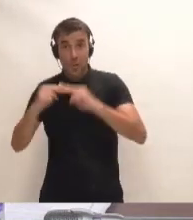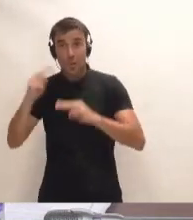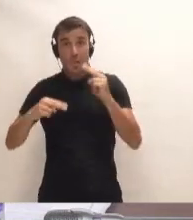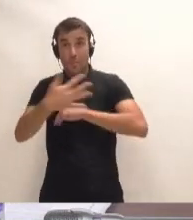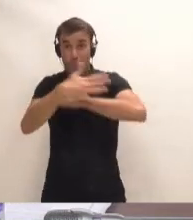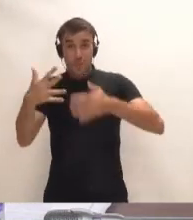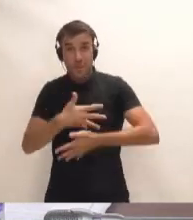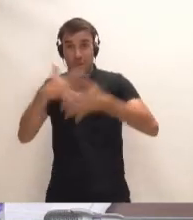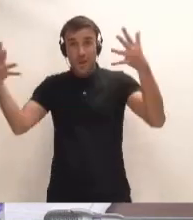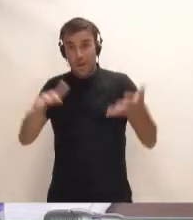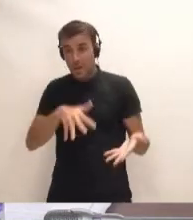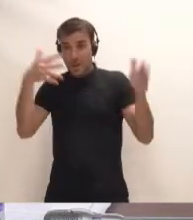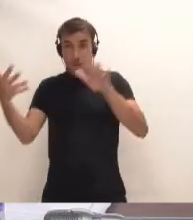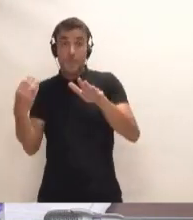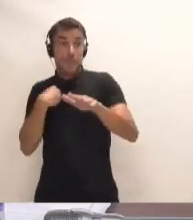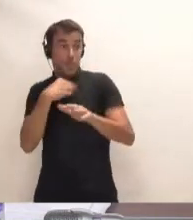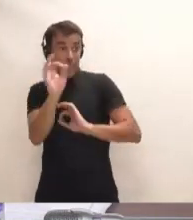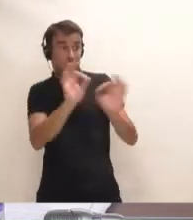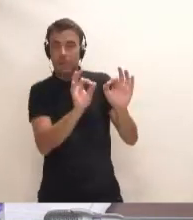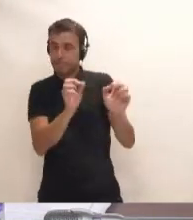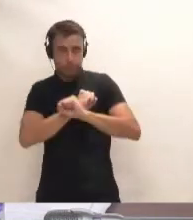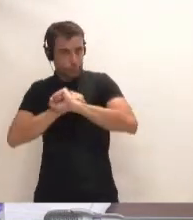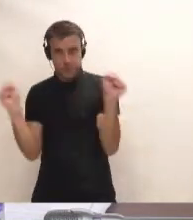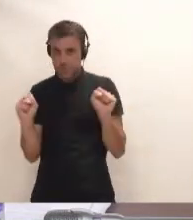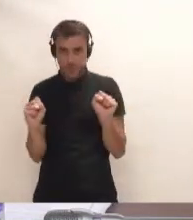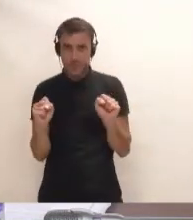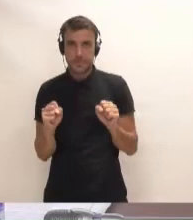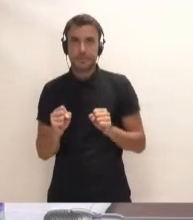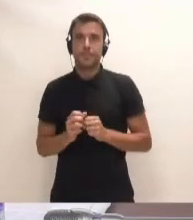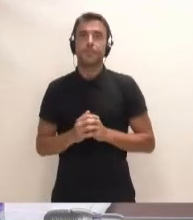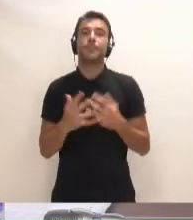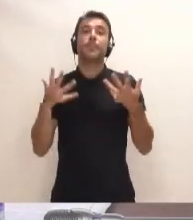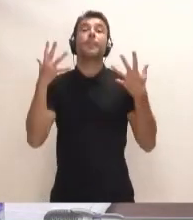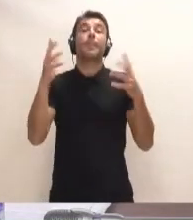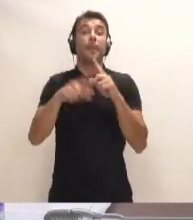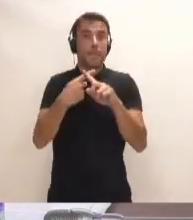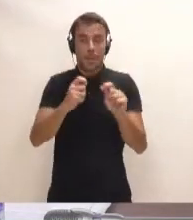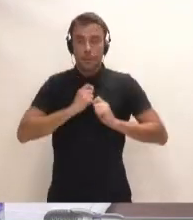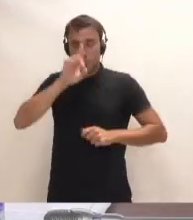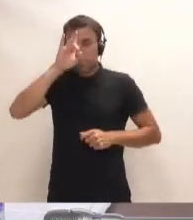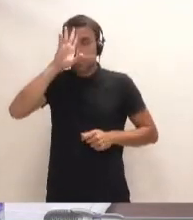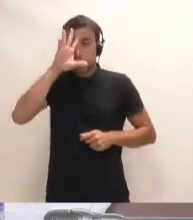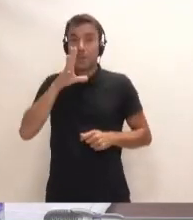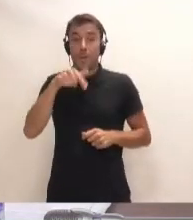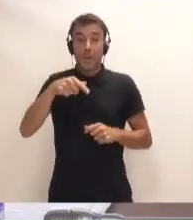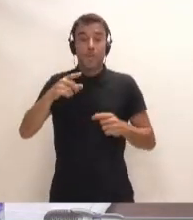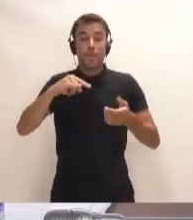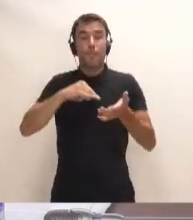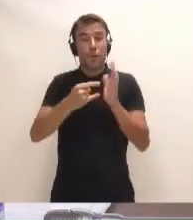ese macropuerto tal y como se tiene configurado. Y sorprende también que se encargue y se llegue al acuerdo de encargar este